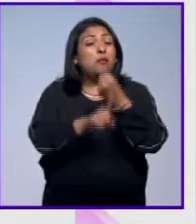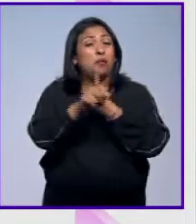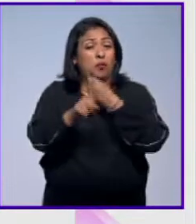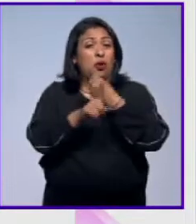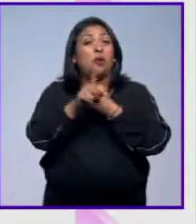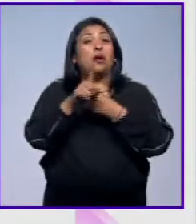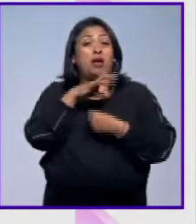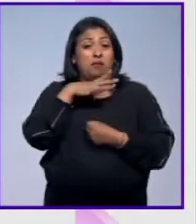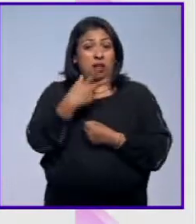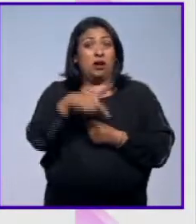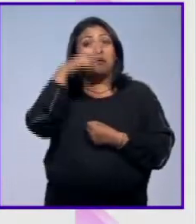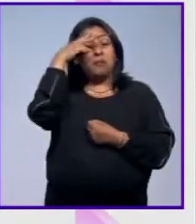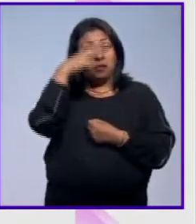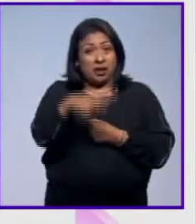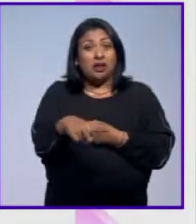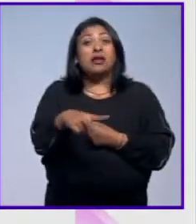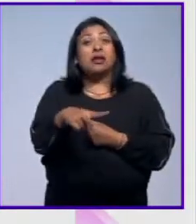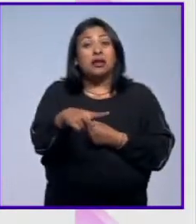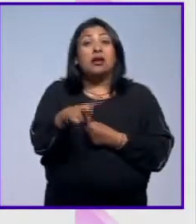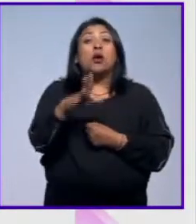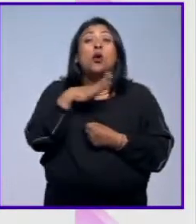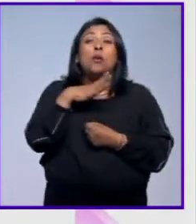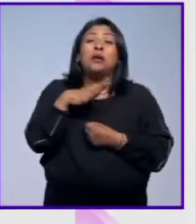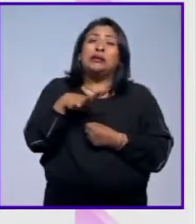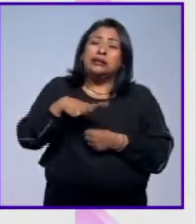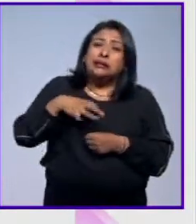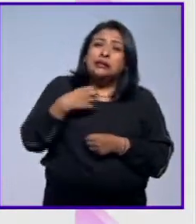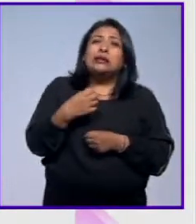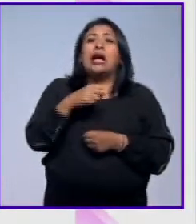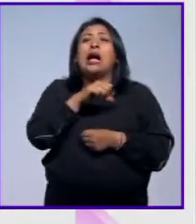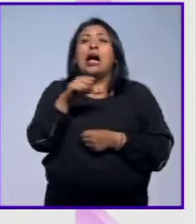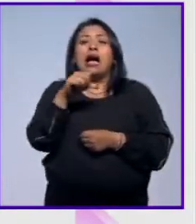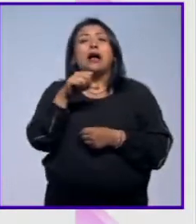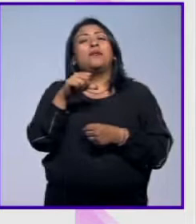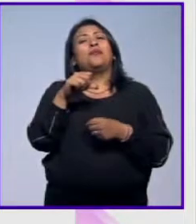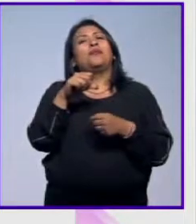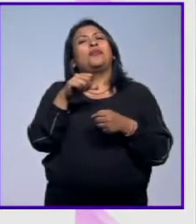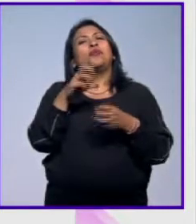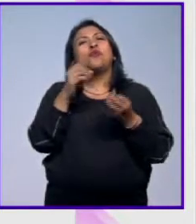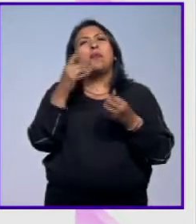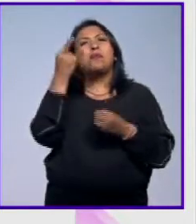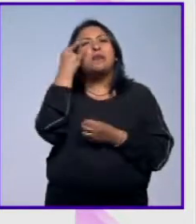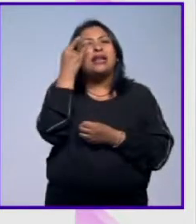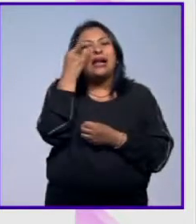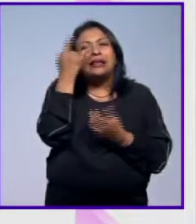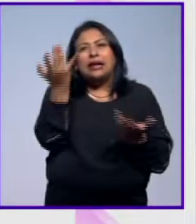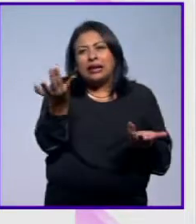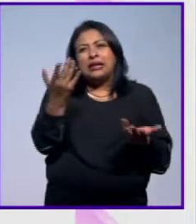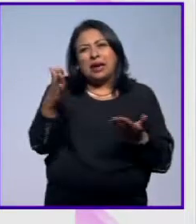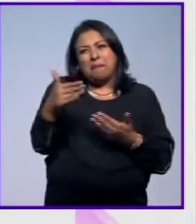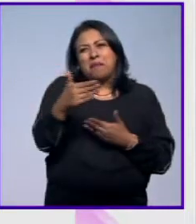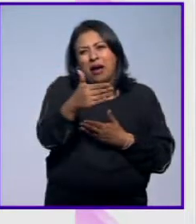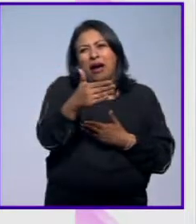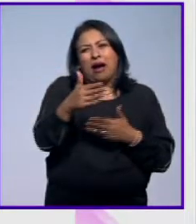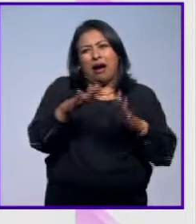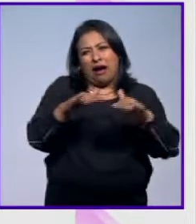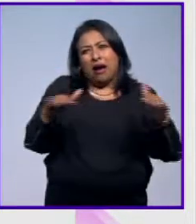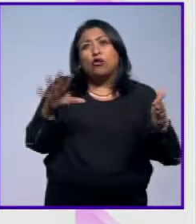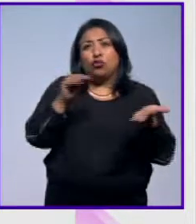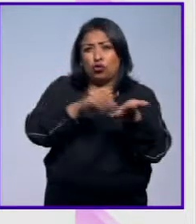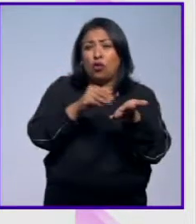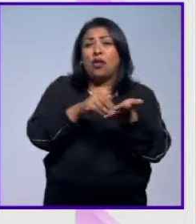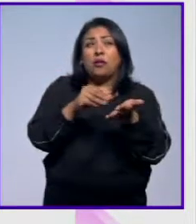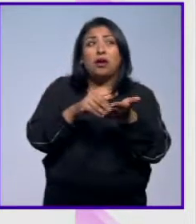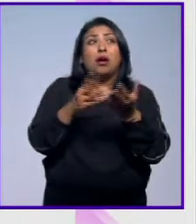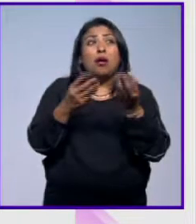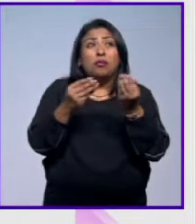que tiene México en cuanto a la lucha contra la piratería, digamos, marina que todavía existe y es